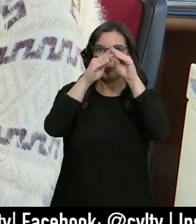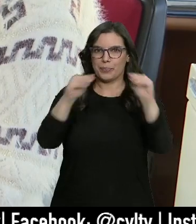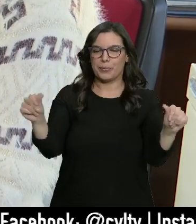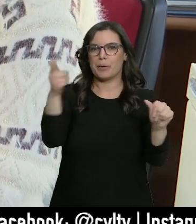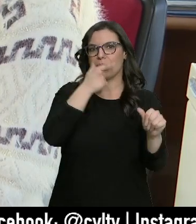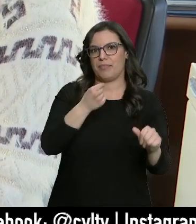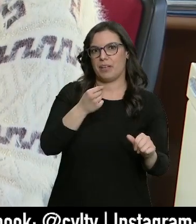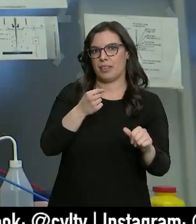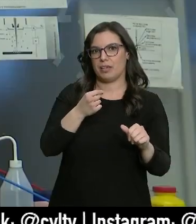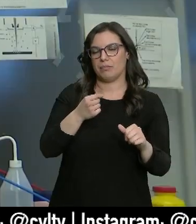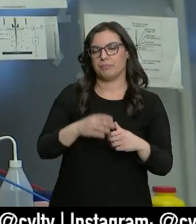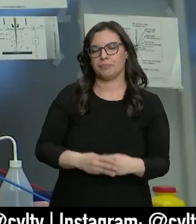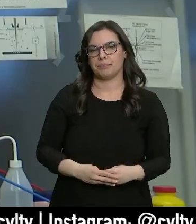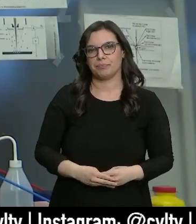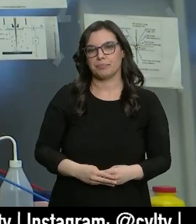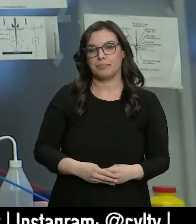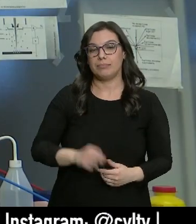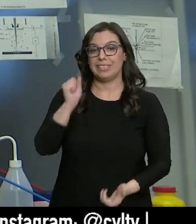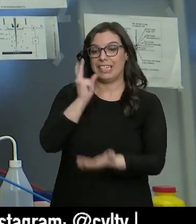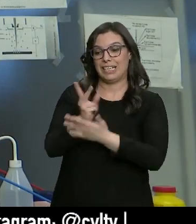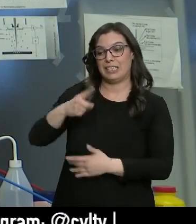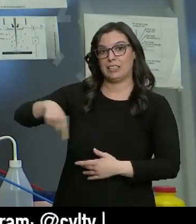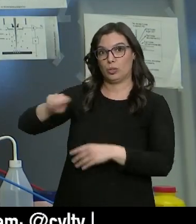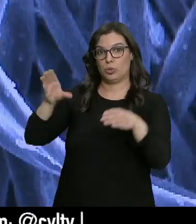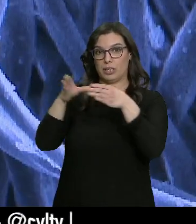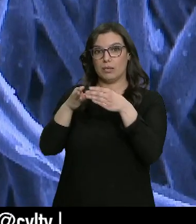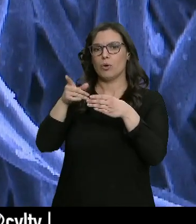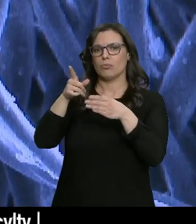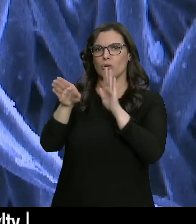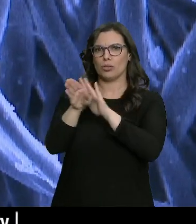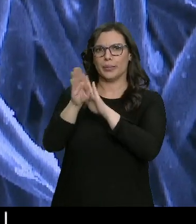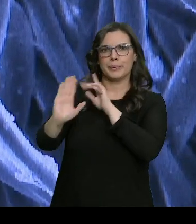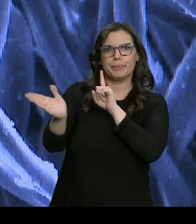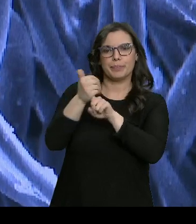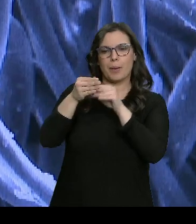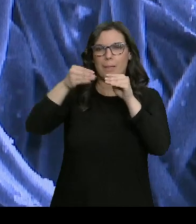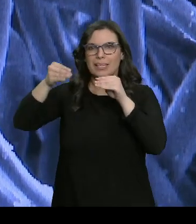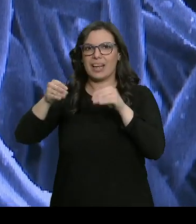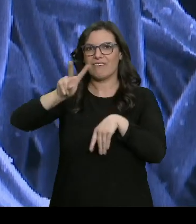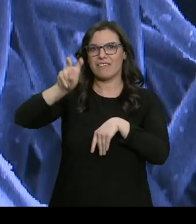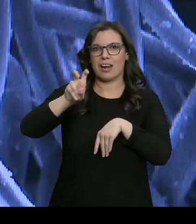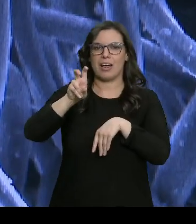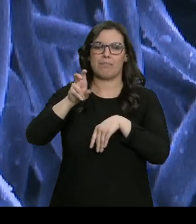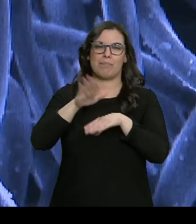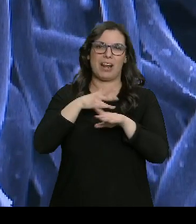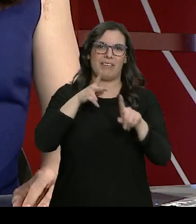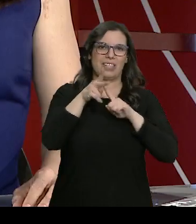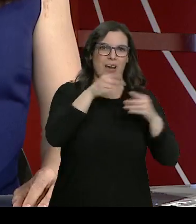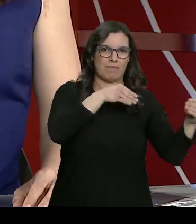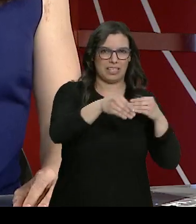que normalmente utilizamos. El reto de este equipo de científicos seguirá siendo encontrar una alternativa a los plásticos.